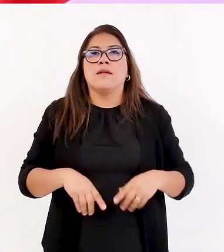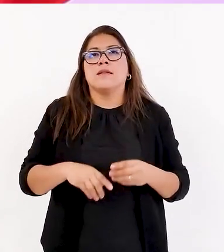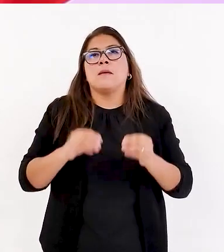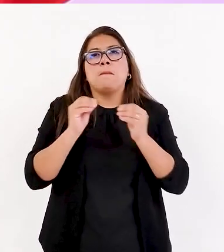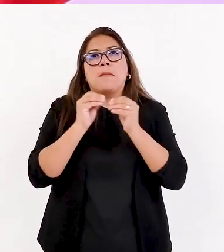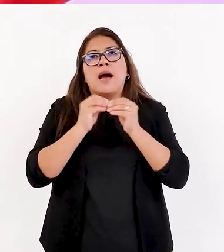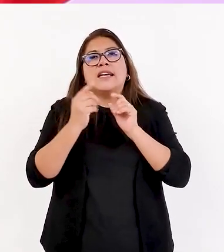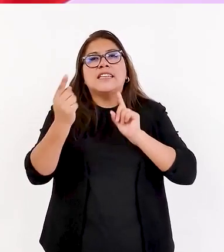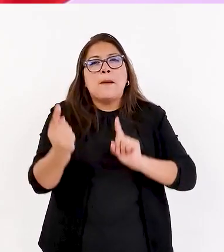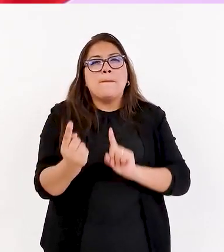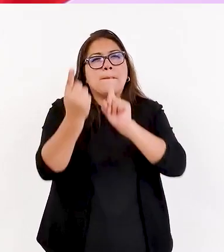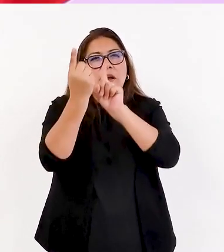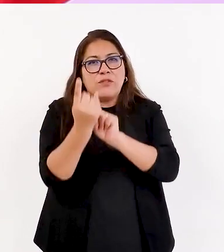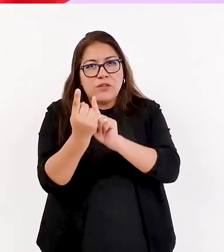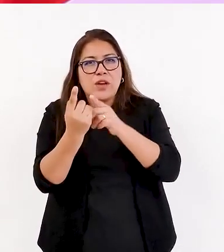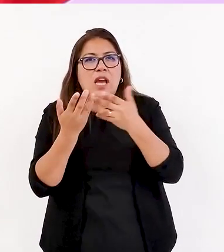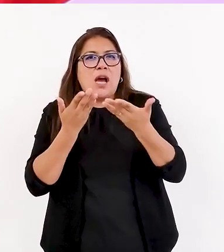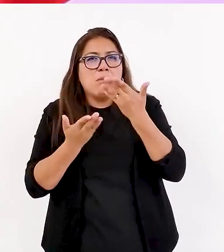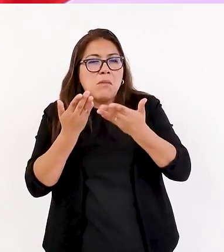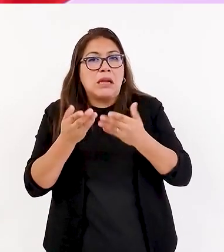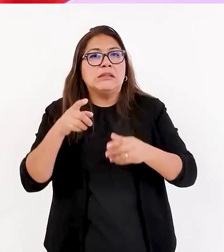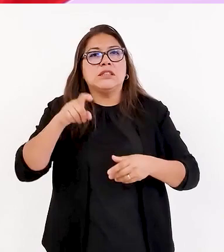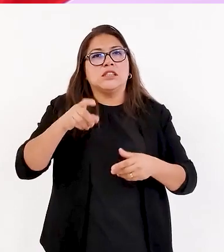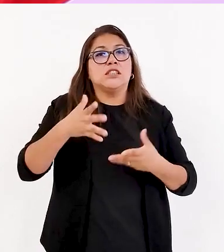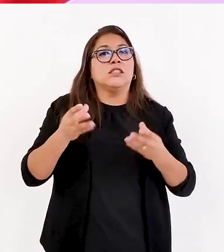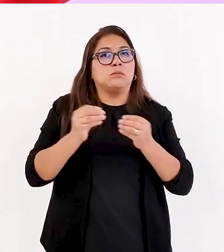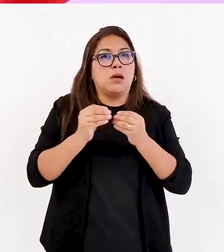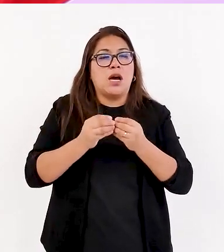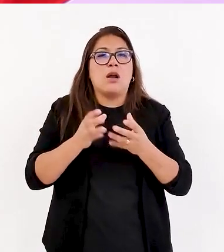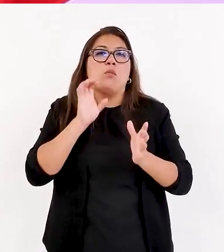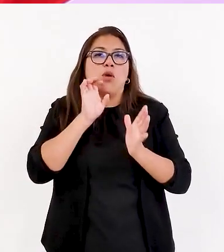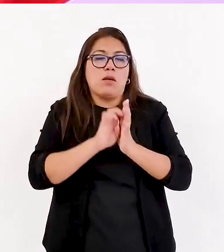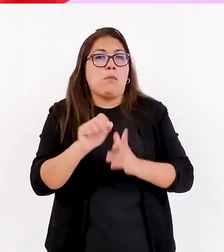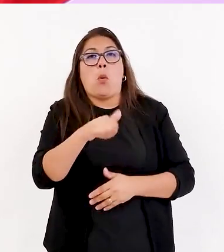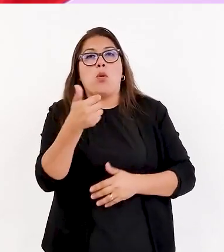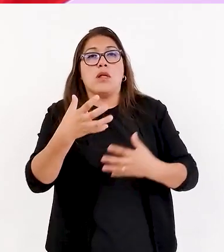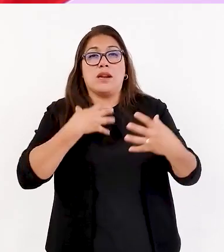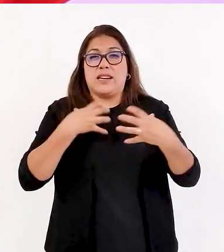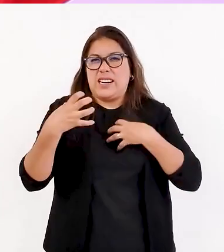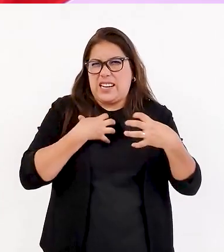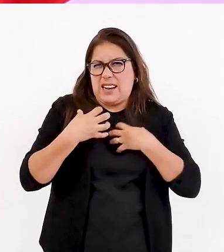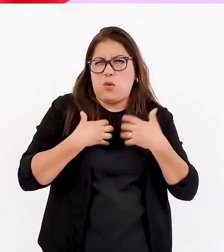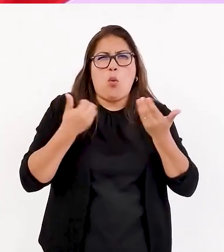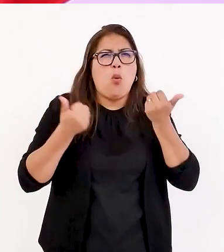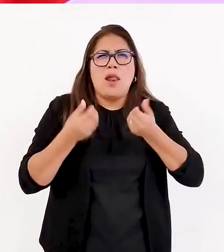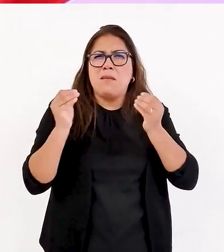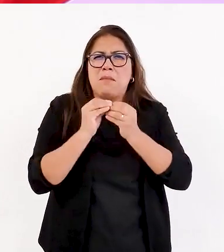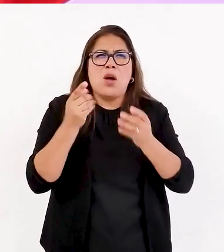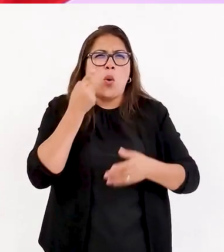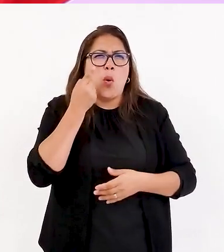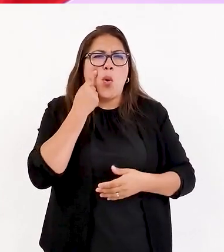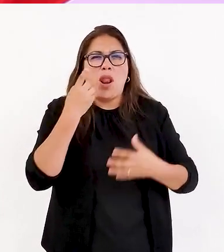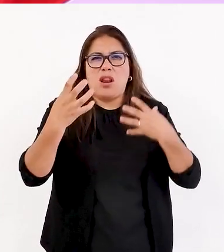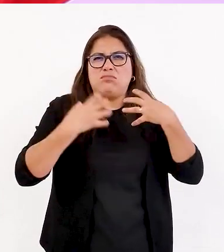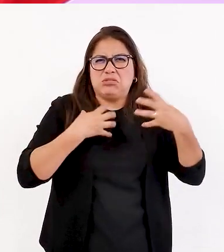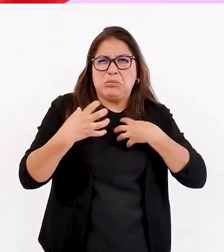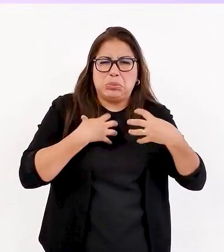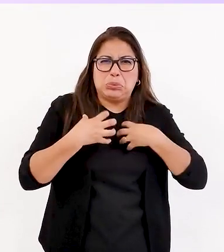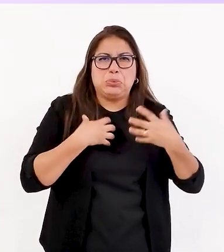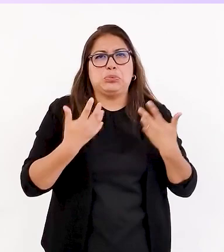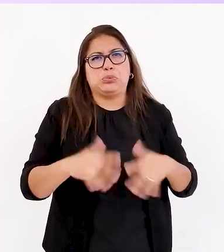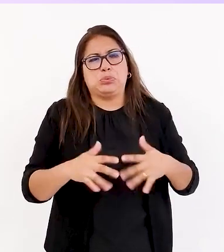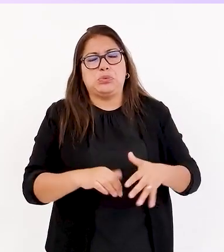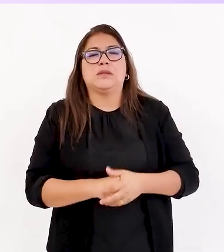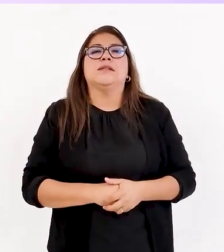específica un reclamo, ¿no? ¿Qué reclamos, digamos, son los más usuales, ya? Por